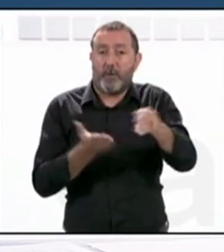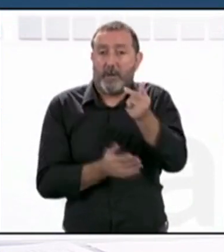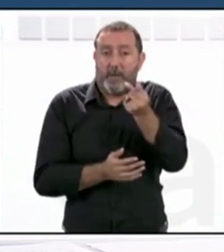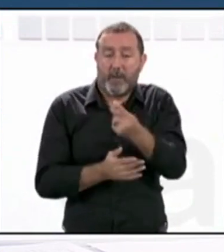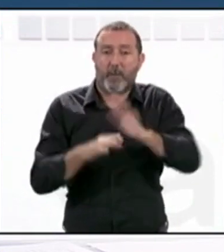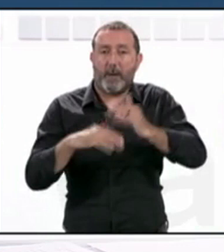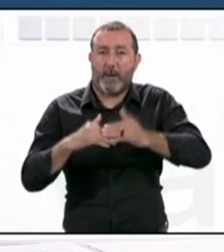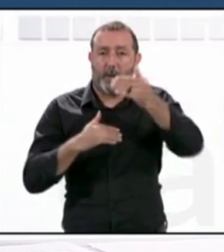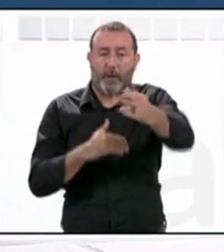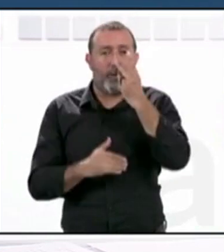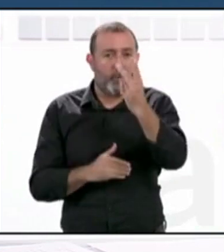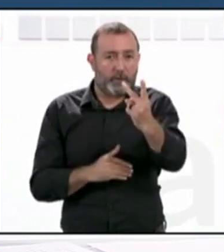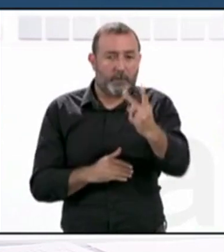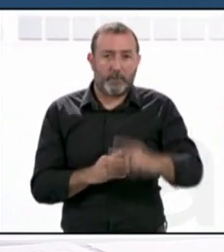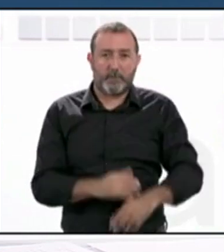para dos años.